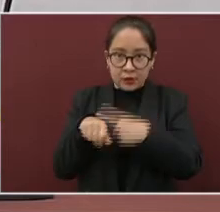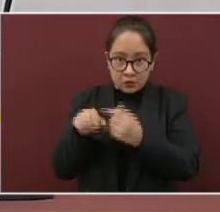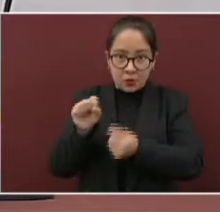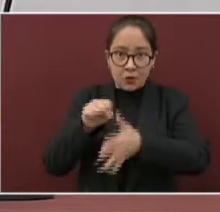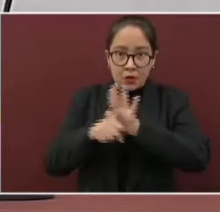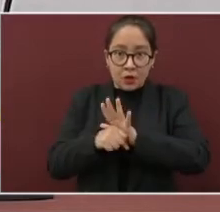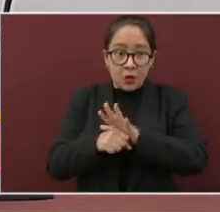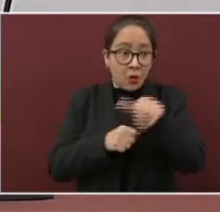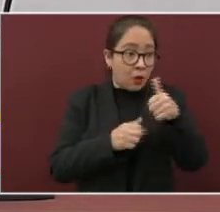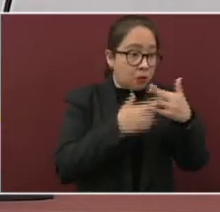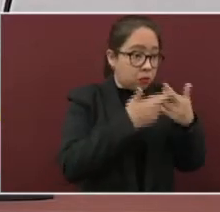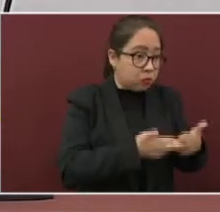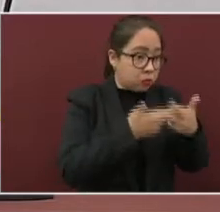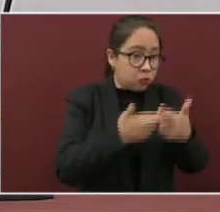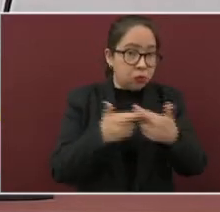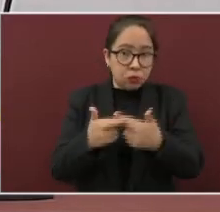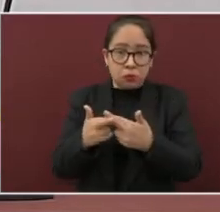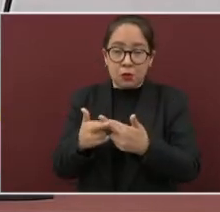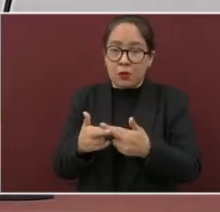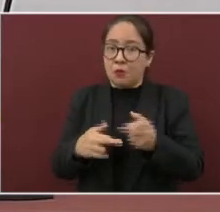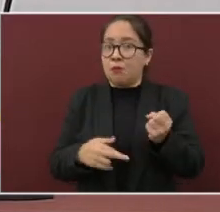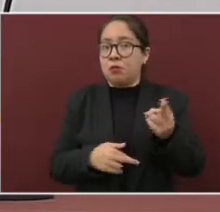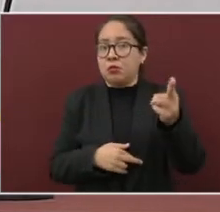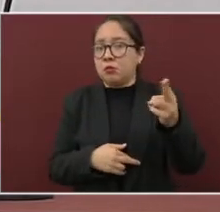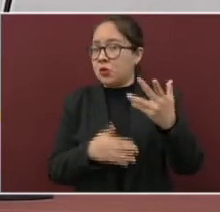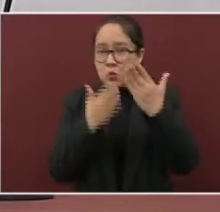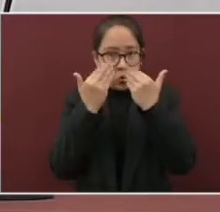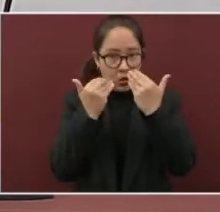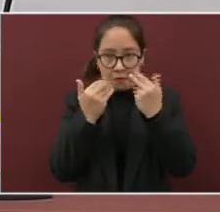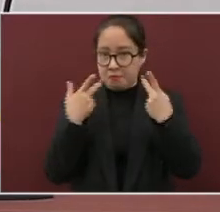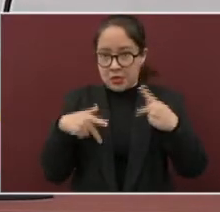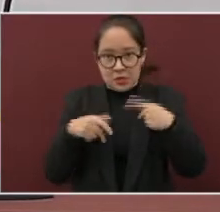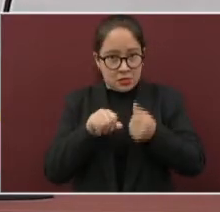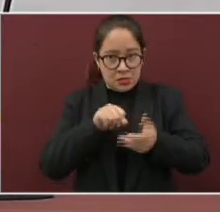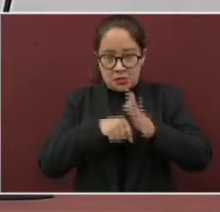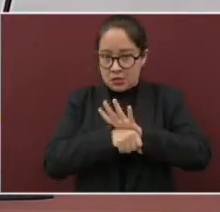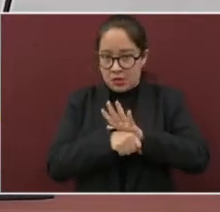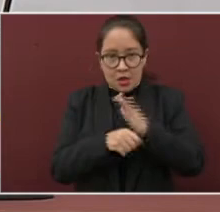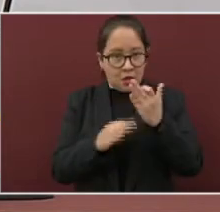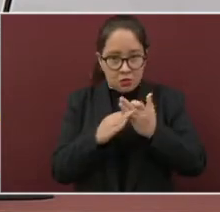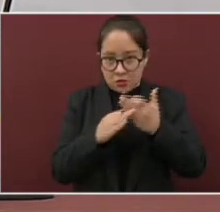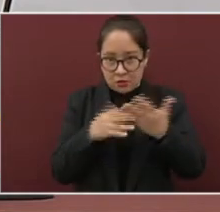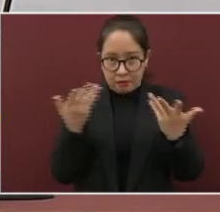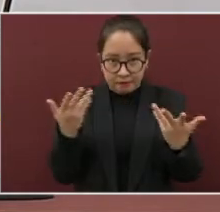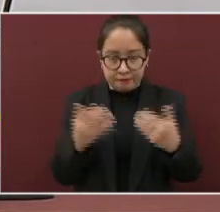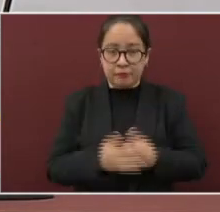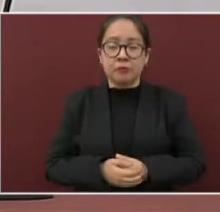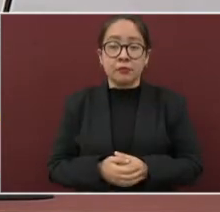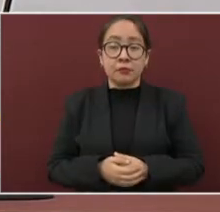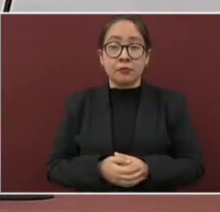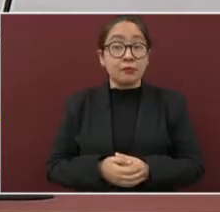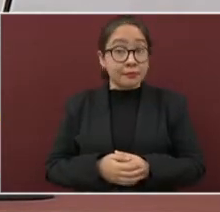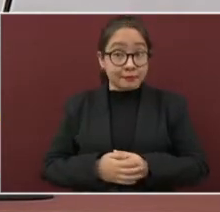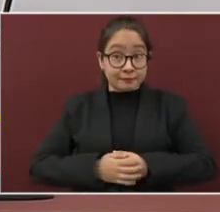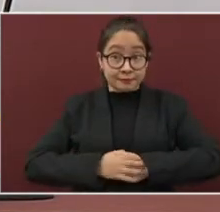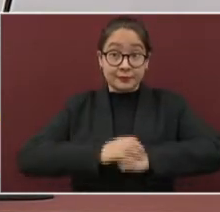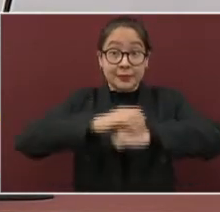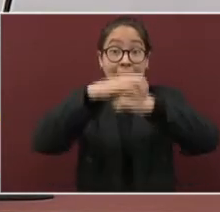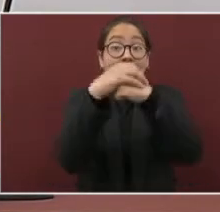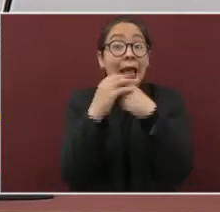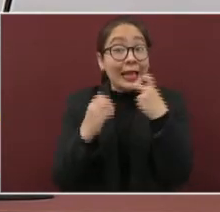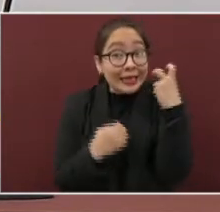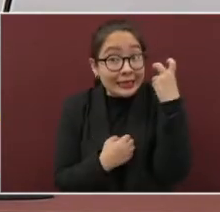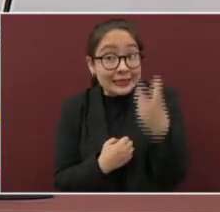afortunadamente, no tienen al día de hoy pacientes COVID-19. Esto, Familia